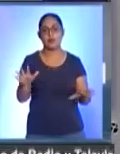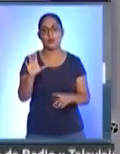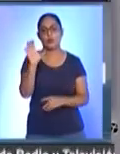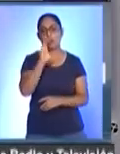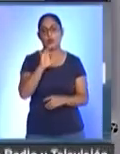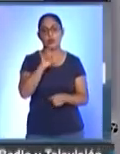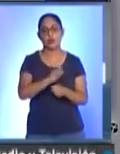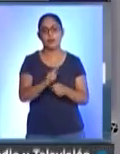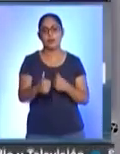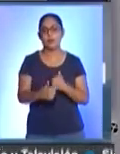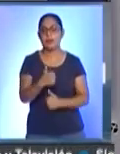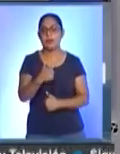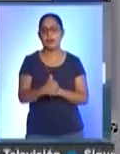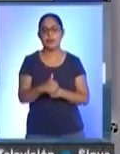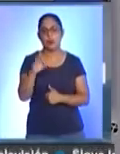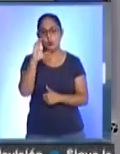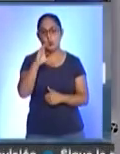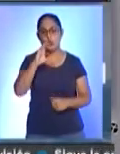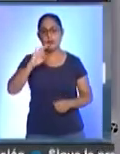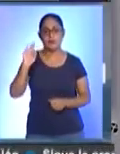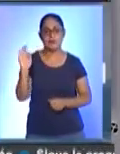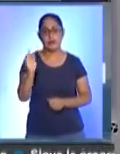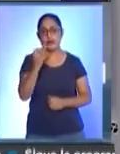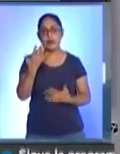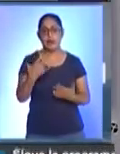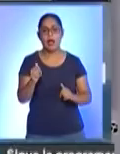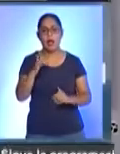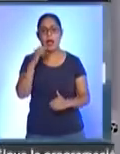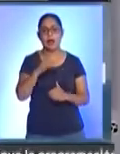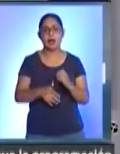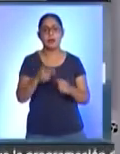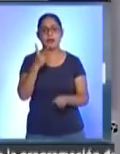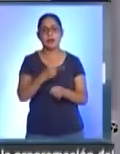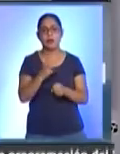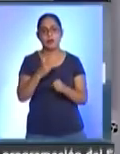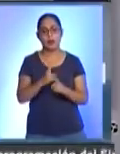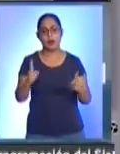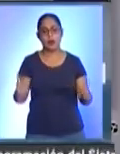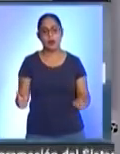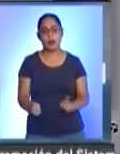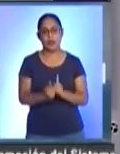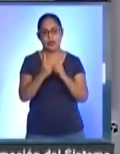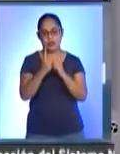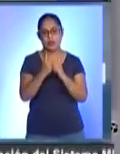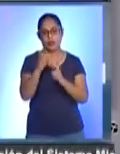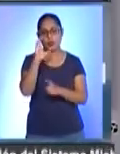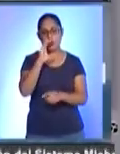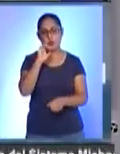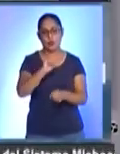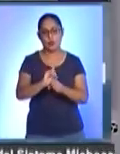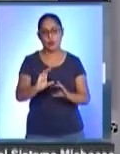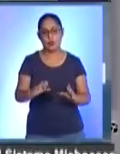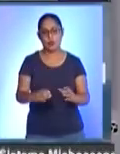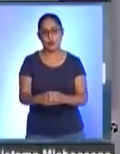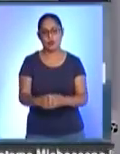gran participación la Secretaría de Cultura Federal culminó con el segundo encuentro de Cultura Comunitaria. Los detalles.